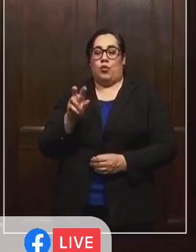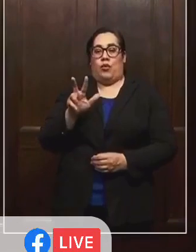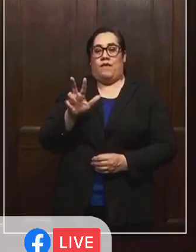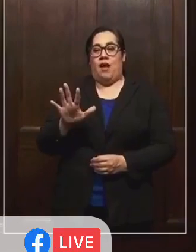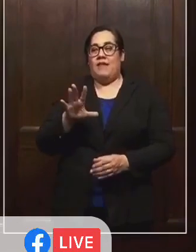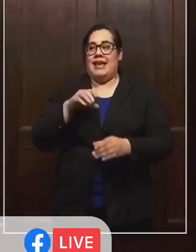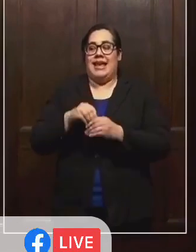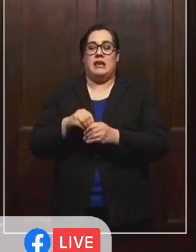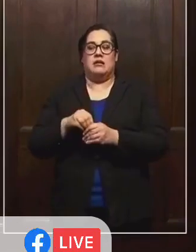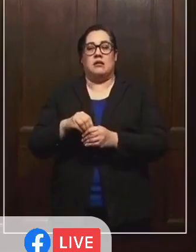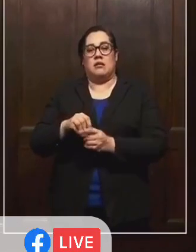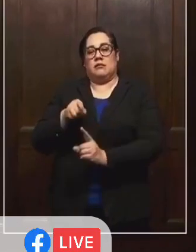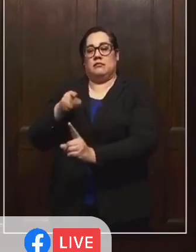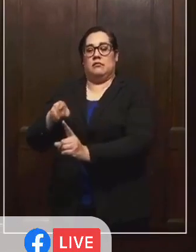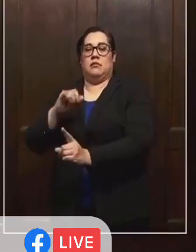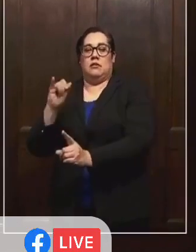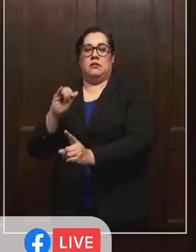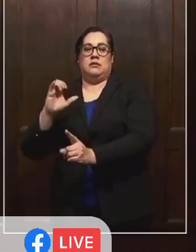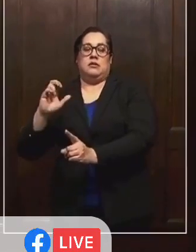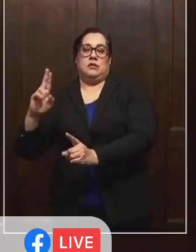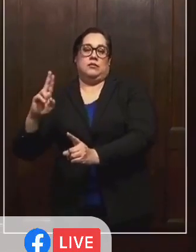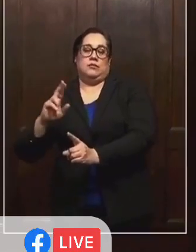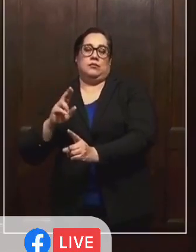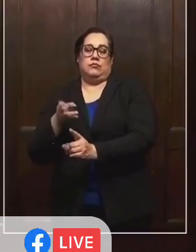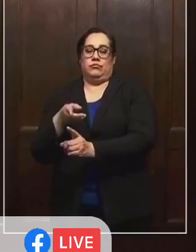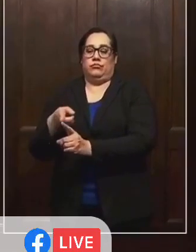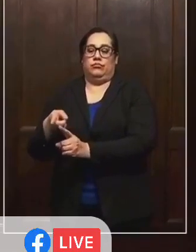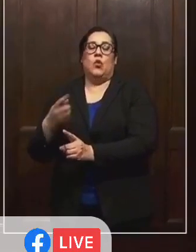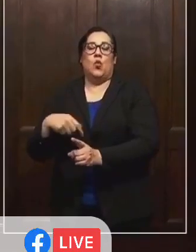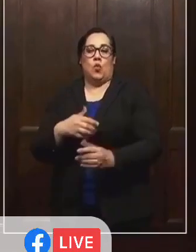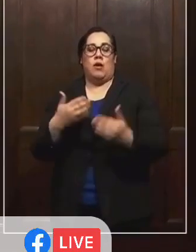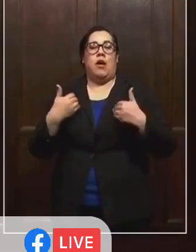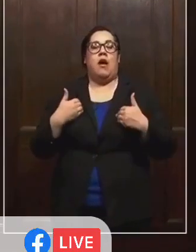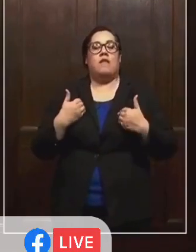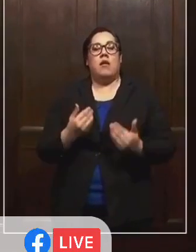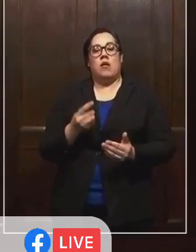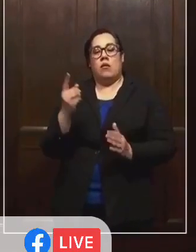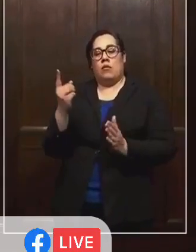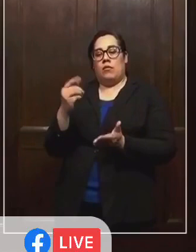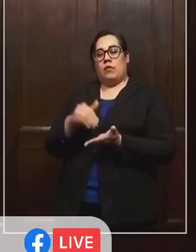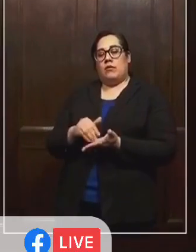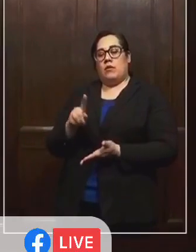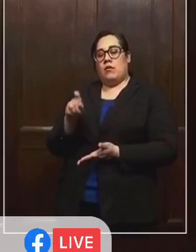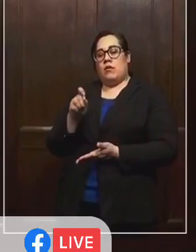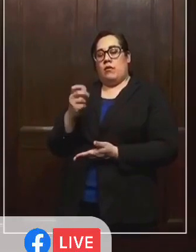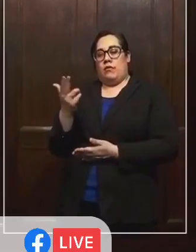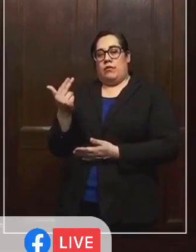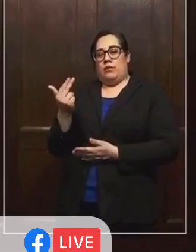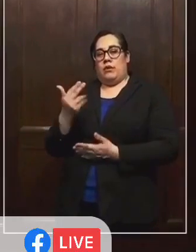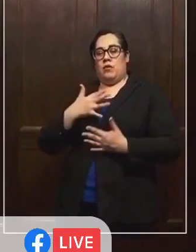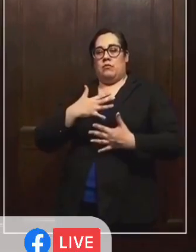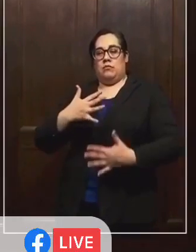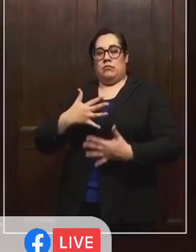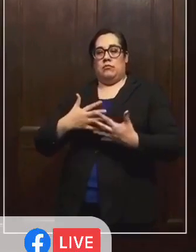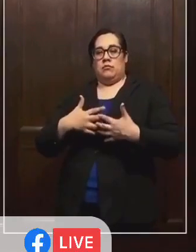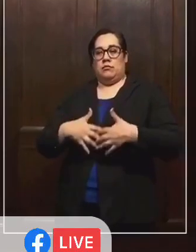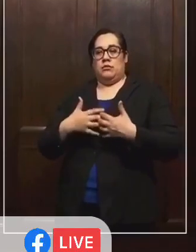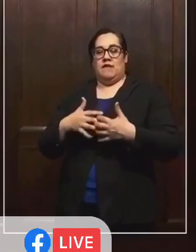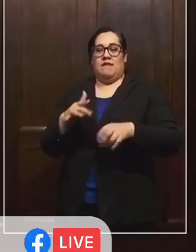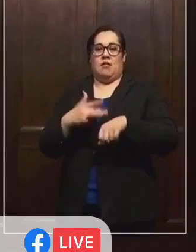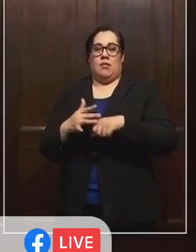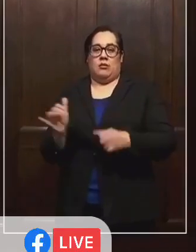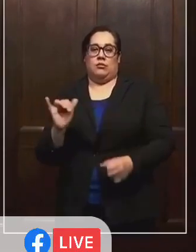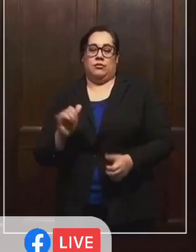en las unidades de cuidados intensivos. Y tenemos 1,113 respiradores disponibles también.